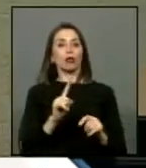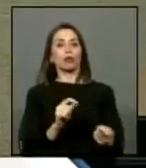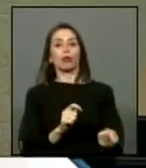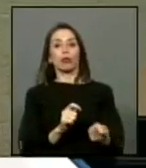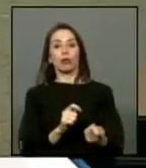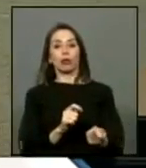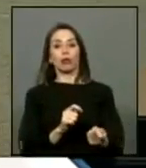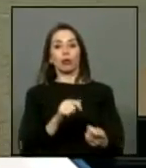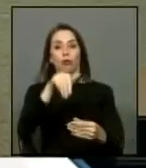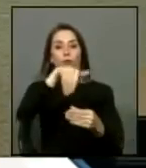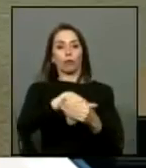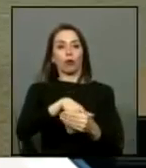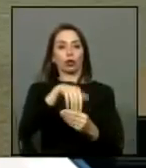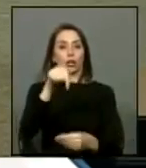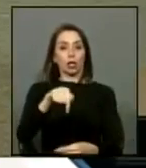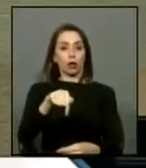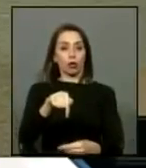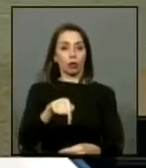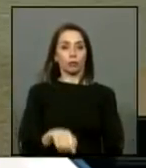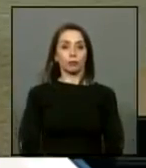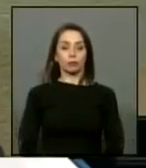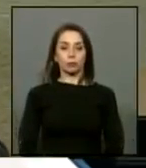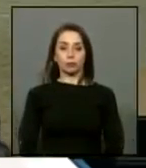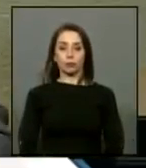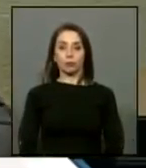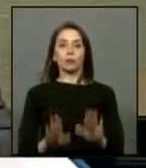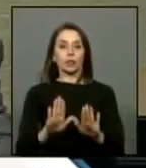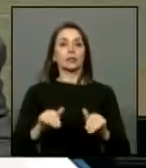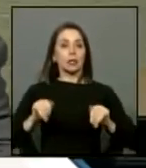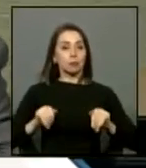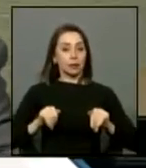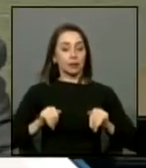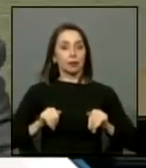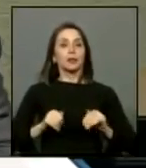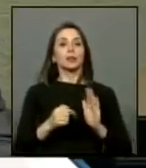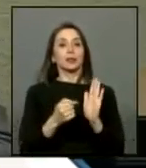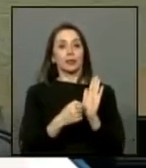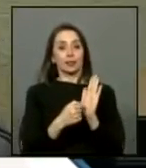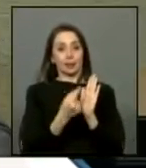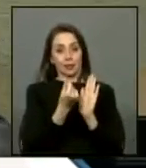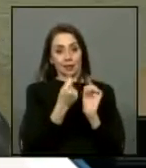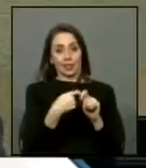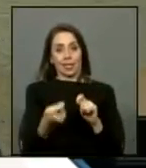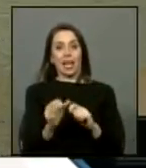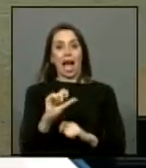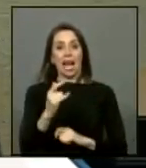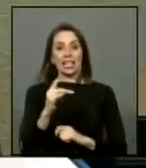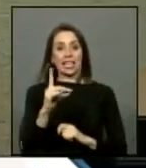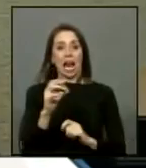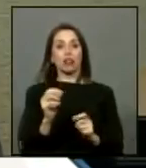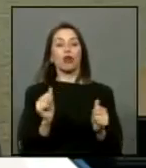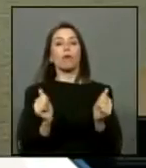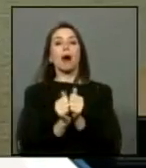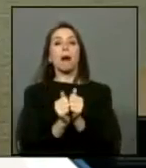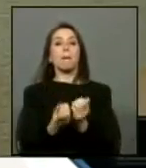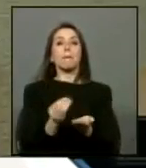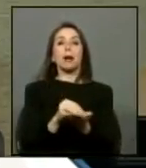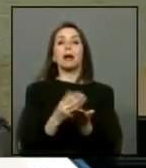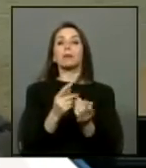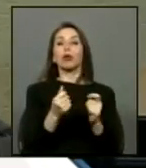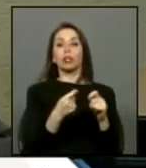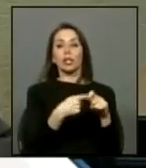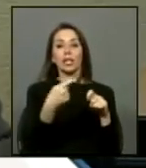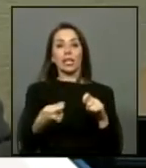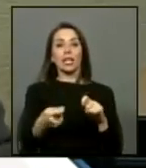de votar hoy día y además este aguinaldo tiene una yapa porque este aguinaldo